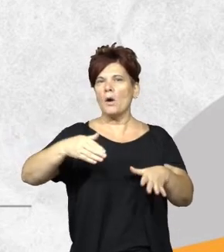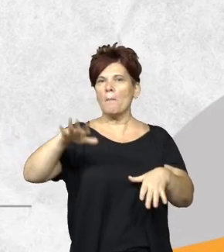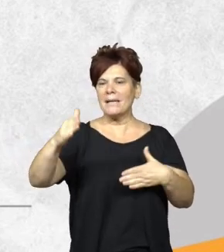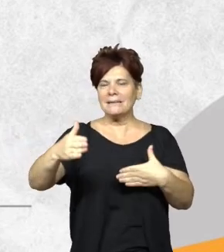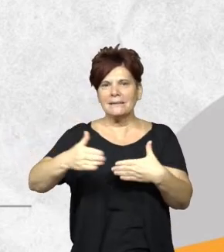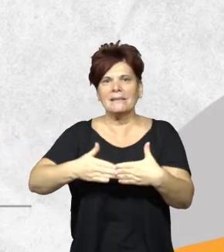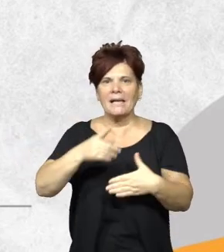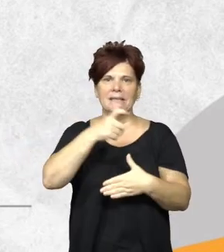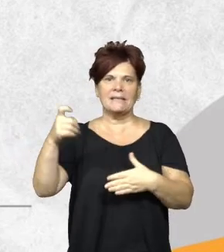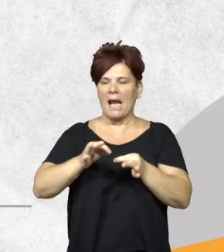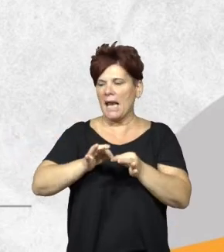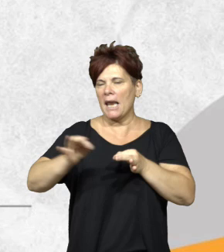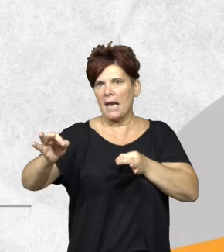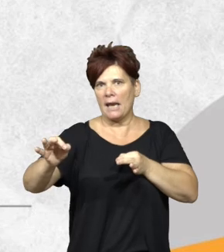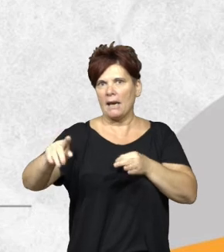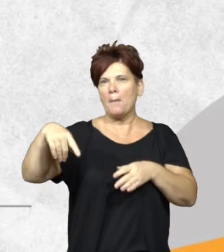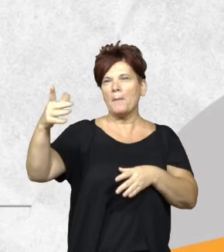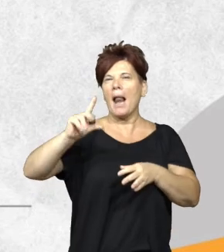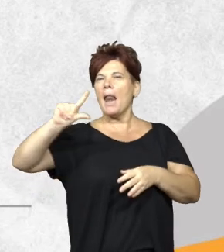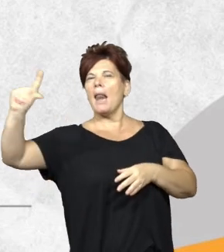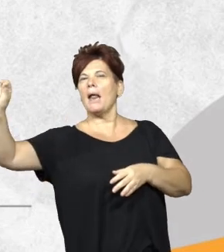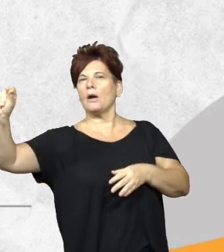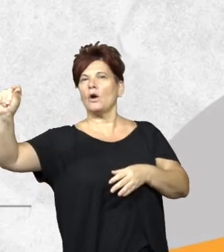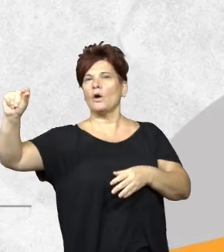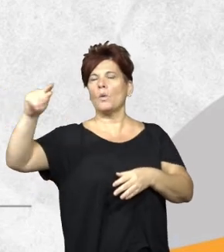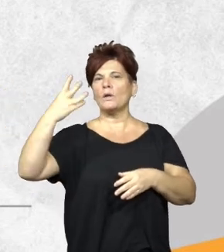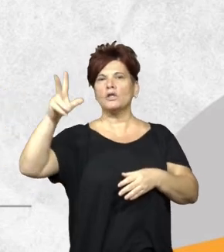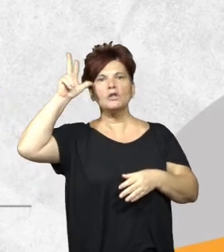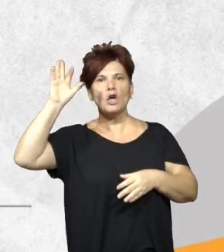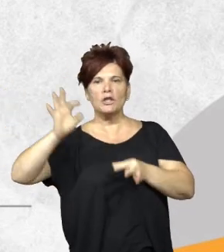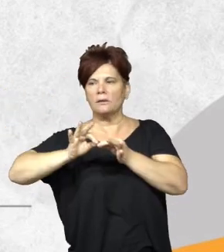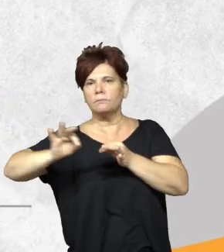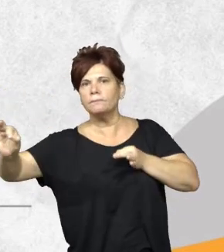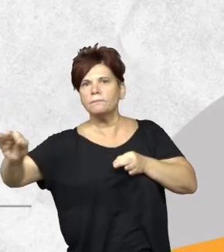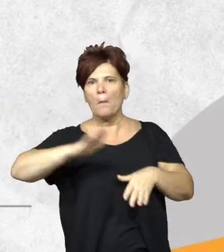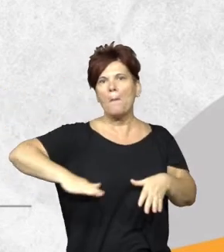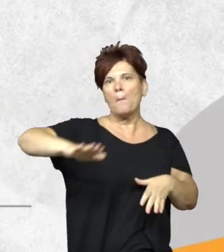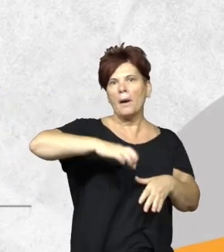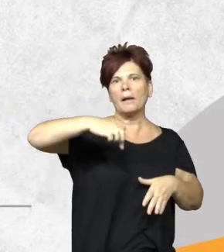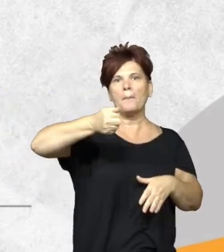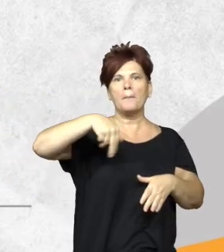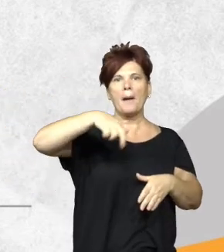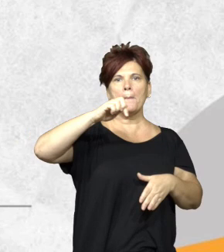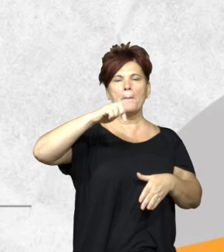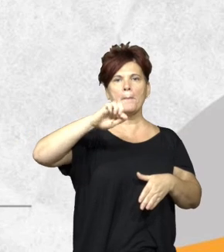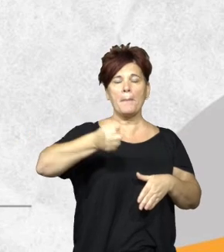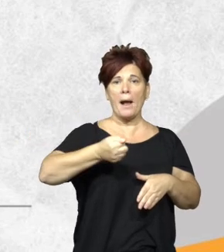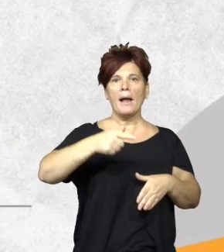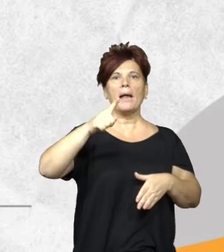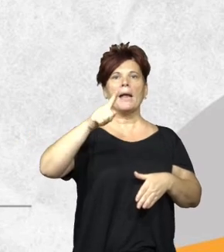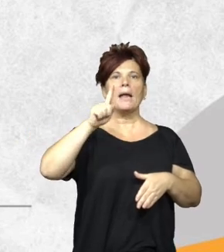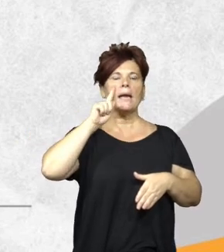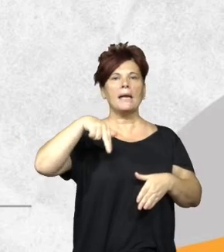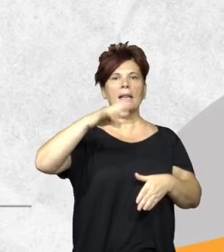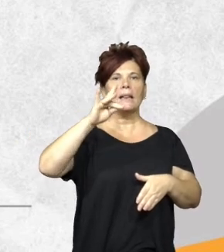cercano está a 100 kilómetros y el más distante está a 480 kilómetros de las cuales estamos hablando el parque provincial Pampalindio parque provincial